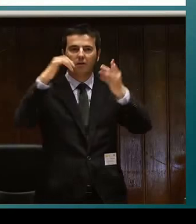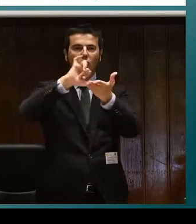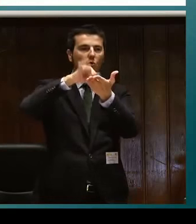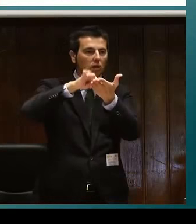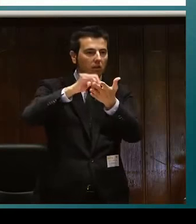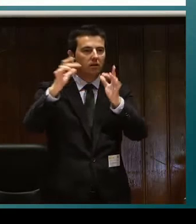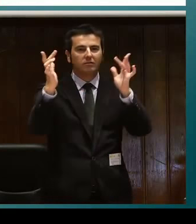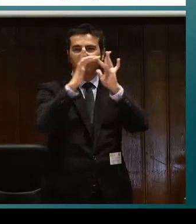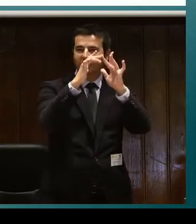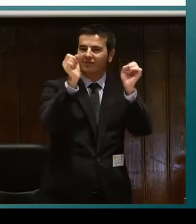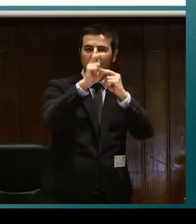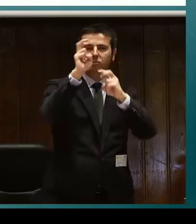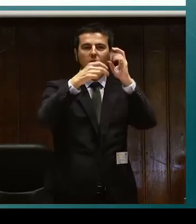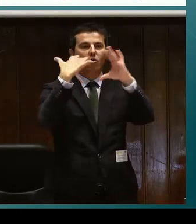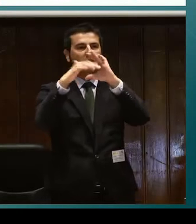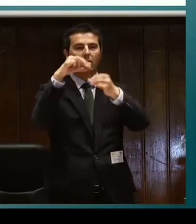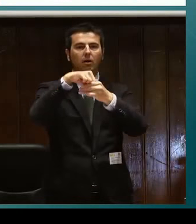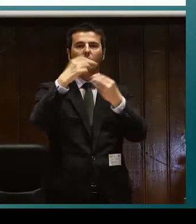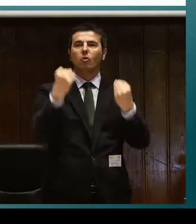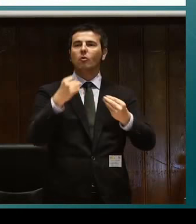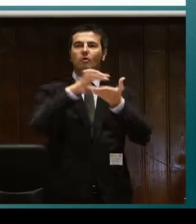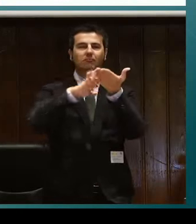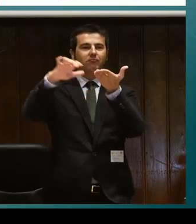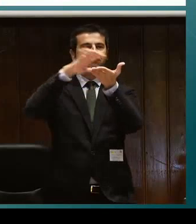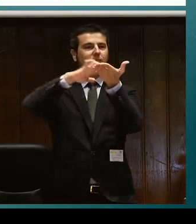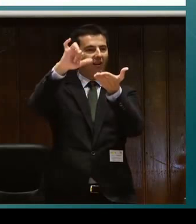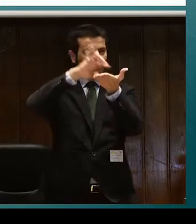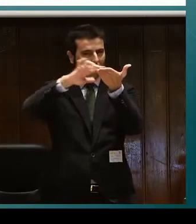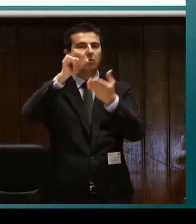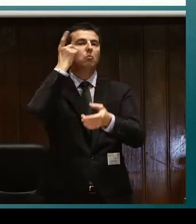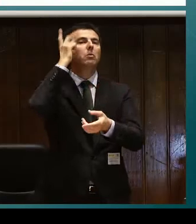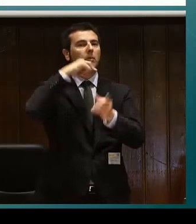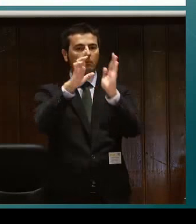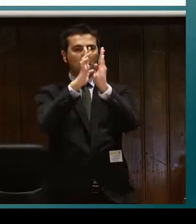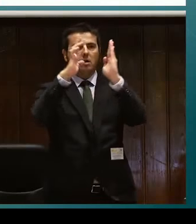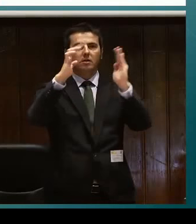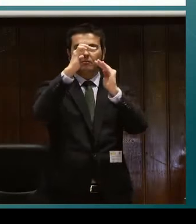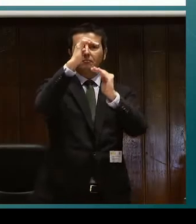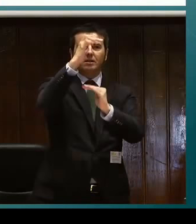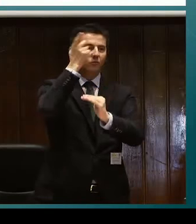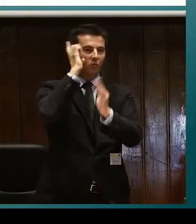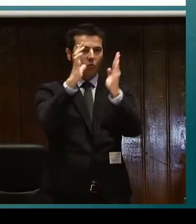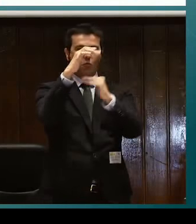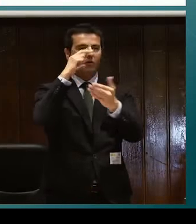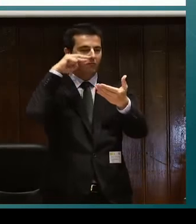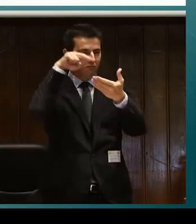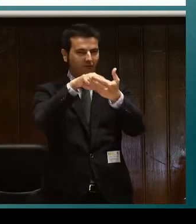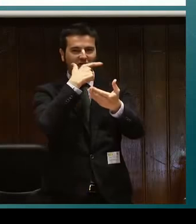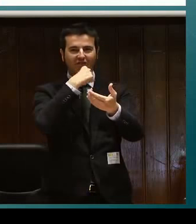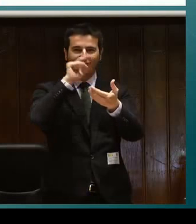libres de conectarnos a la red y tenemos WhatsApp y contacto, correo, cómodamente, fuera de nuestras casas.